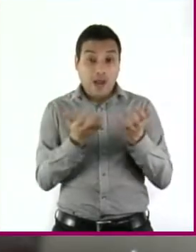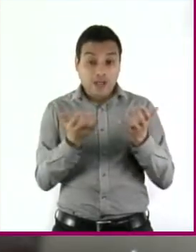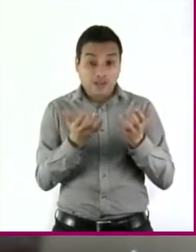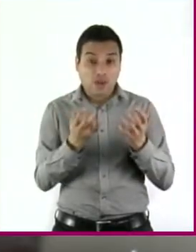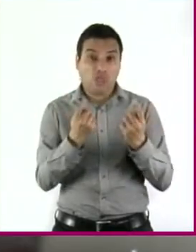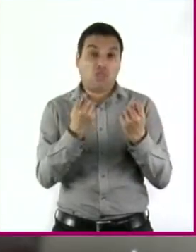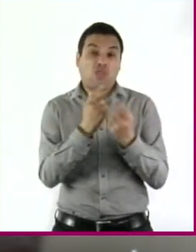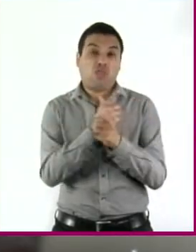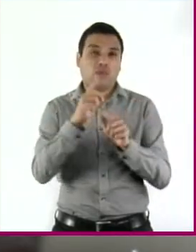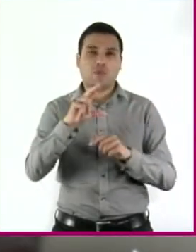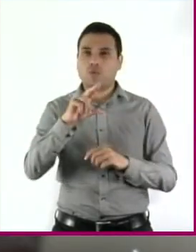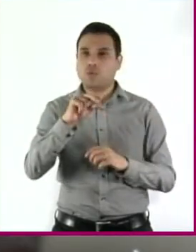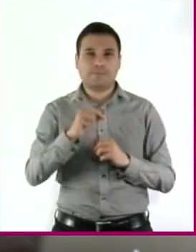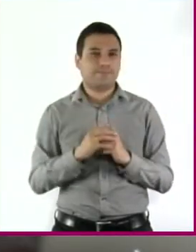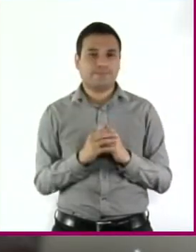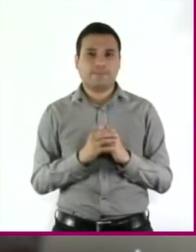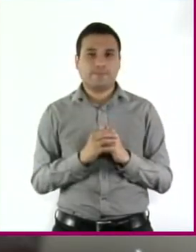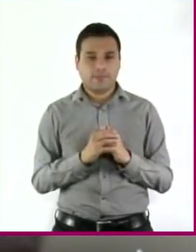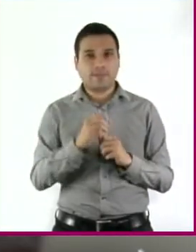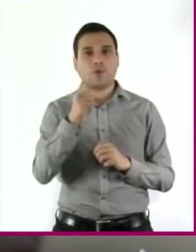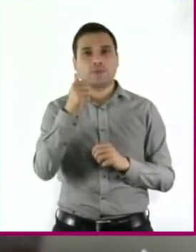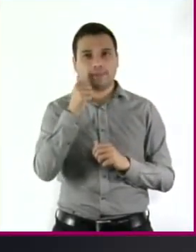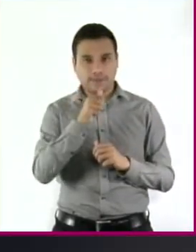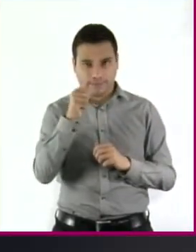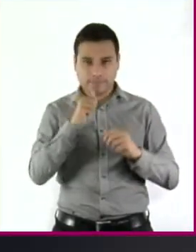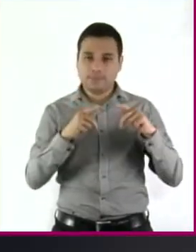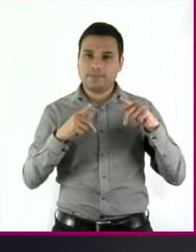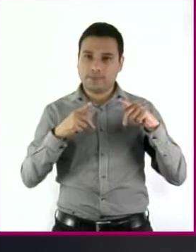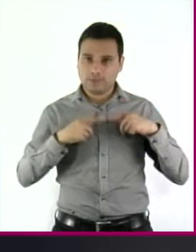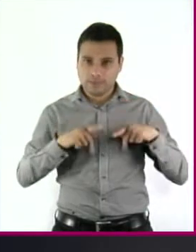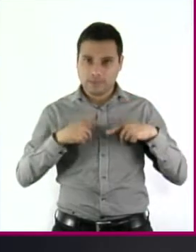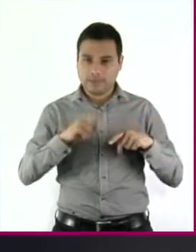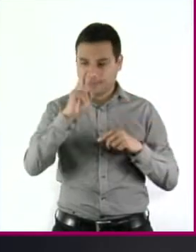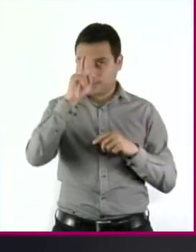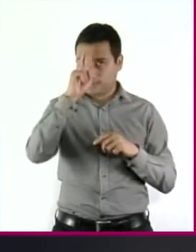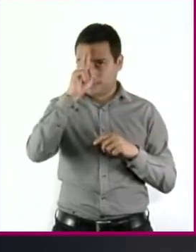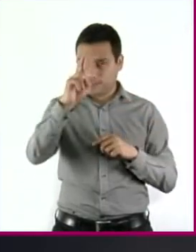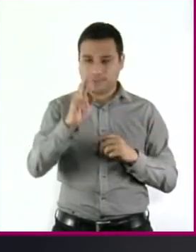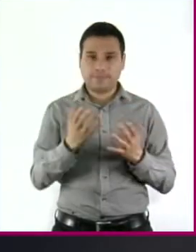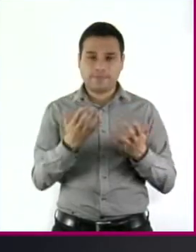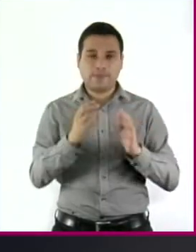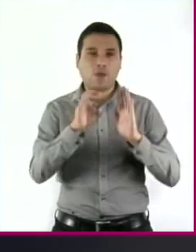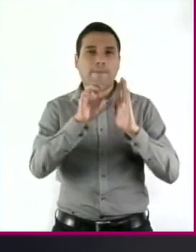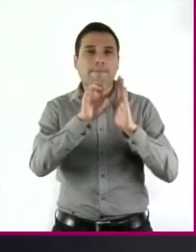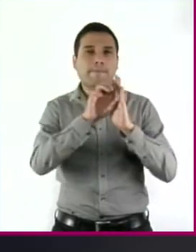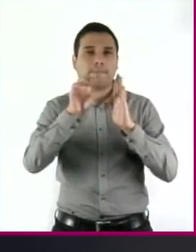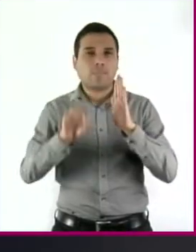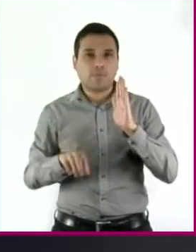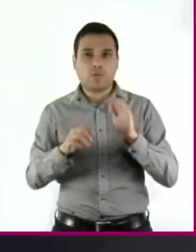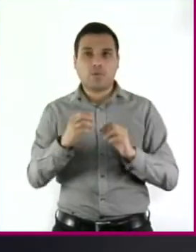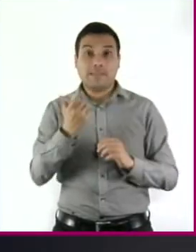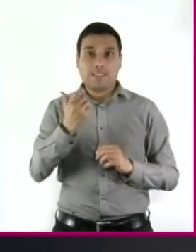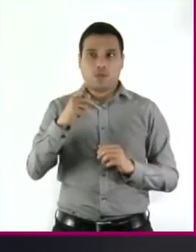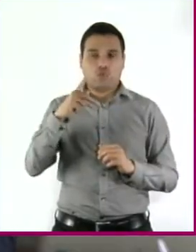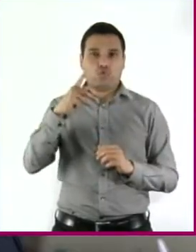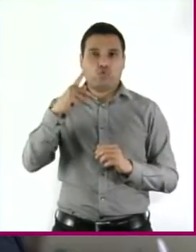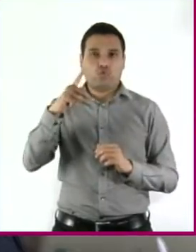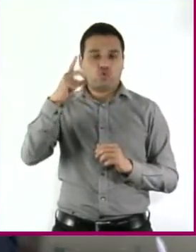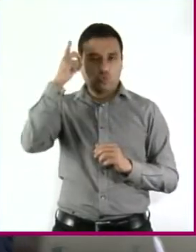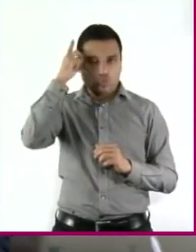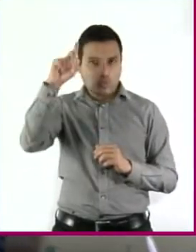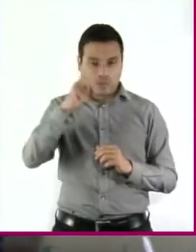podrías hacer lo que quieres siempre que se respete al otro. En este caso, debo respetar el dinero de la dueña del cyber.